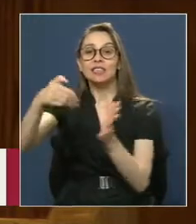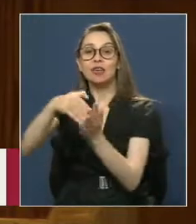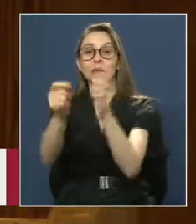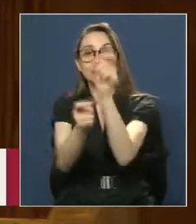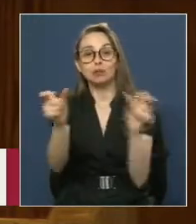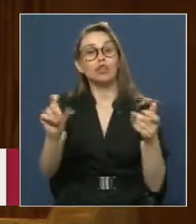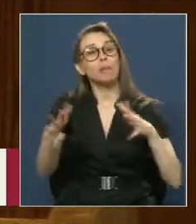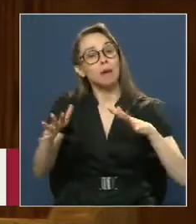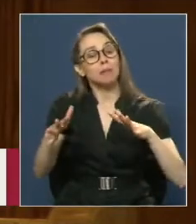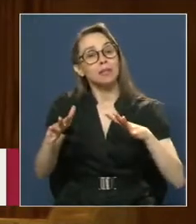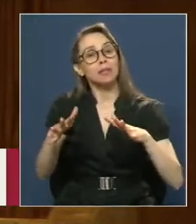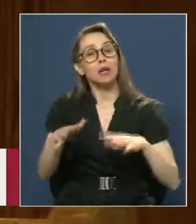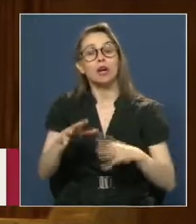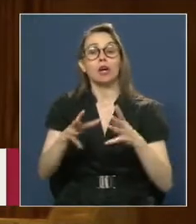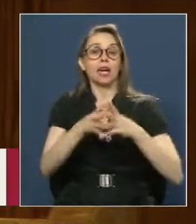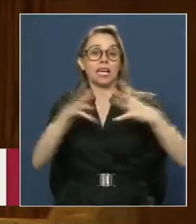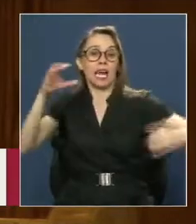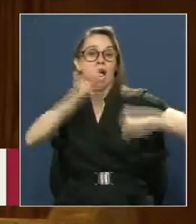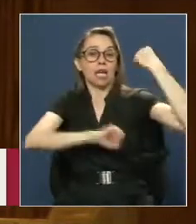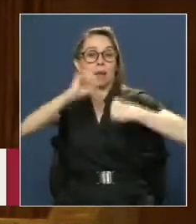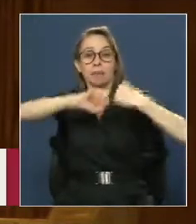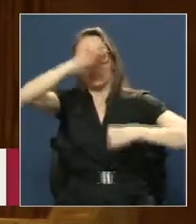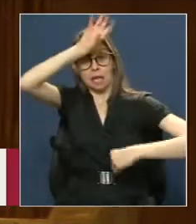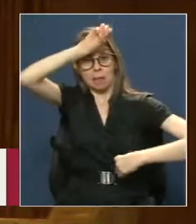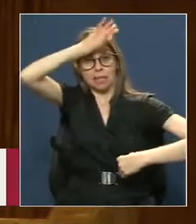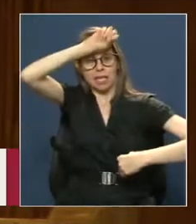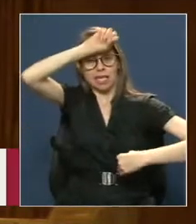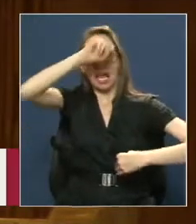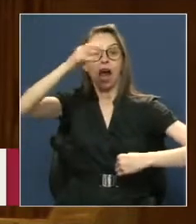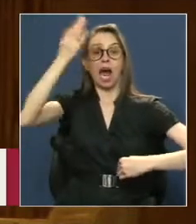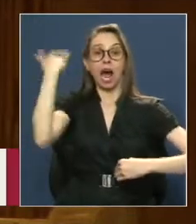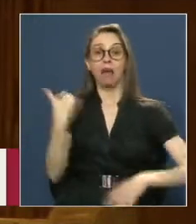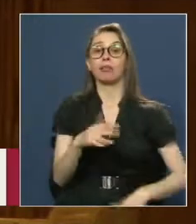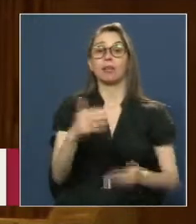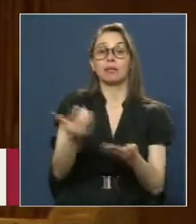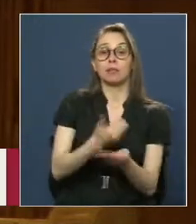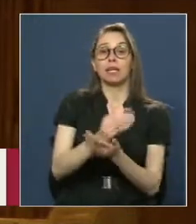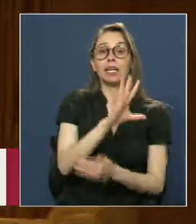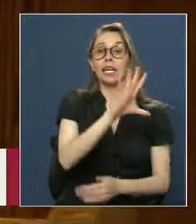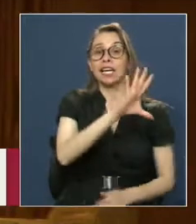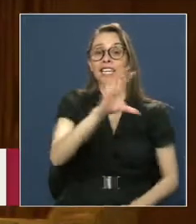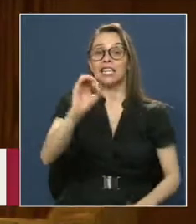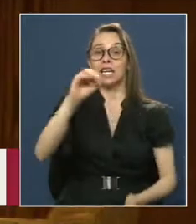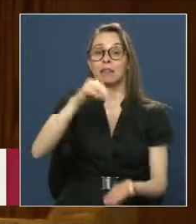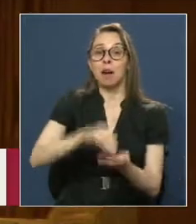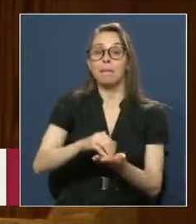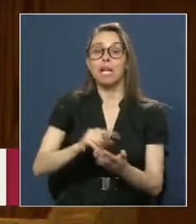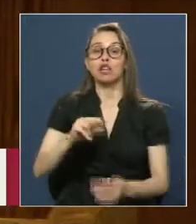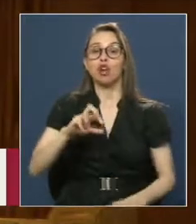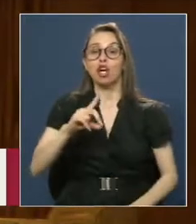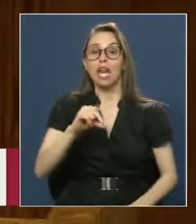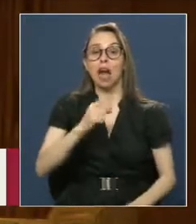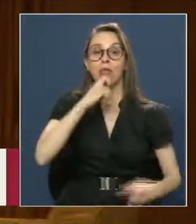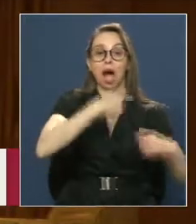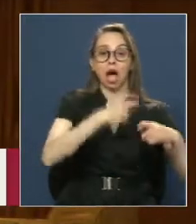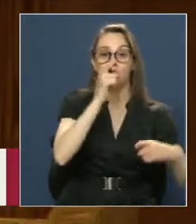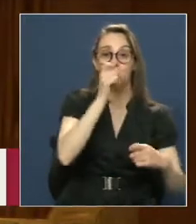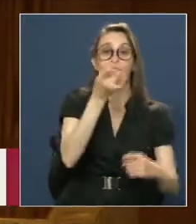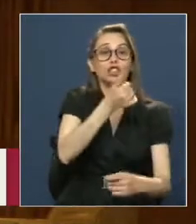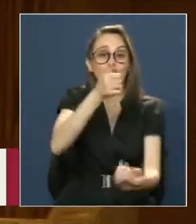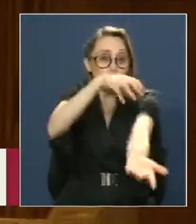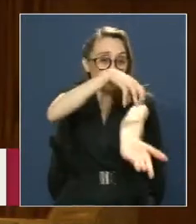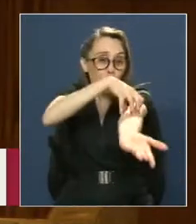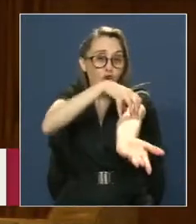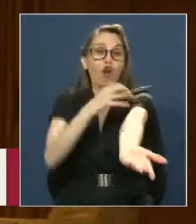Habitantes La gran minería Producía Por año Alrededor De 500 mil Toneladas De cobre Hoy Solo La región De